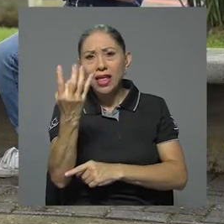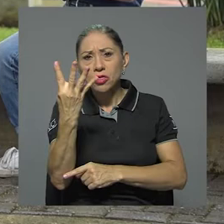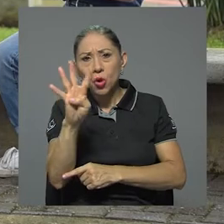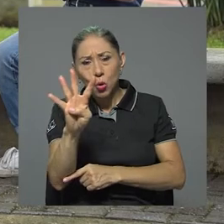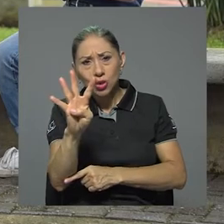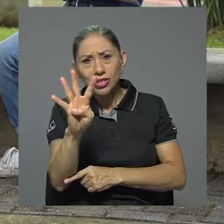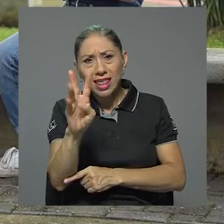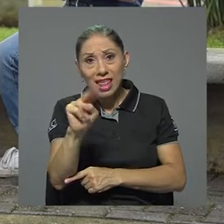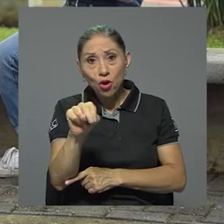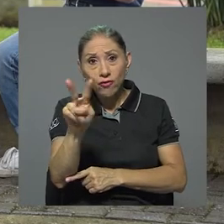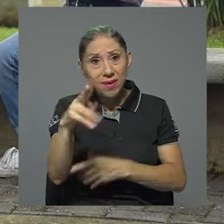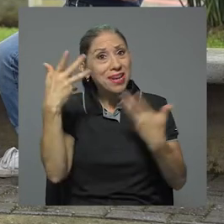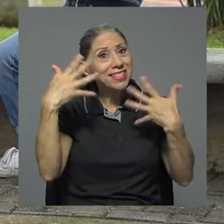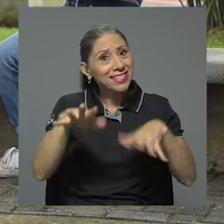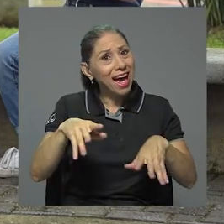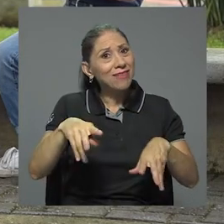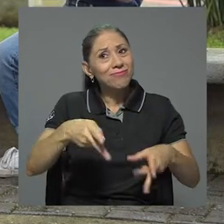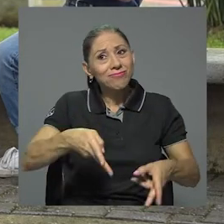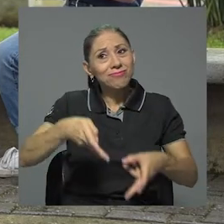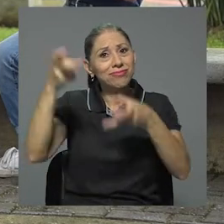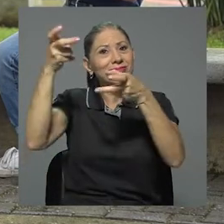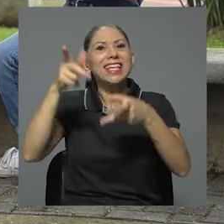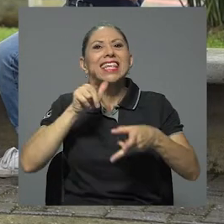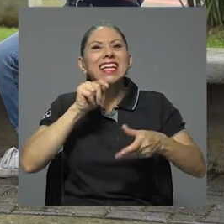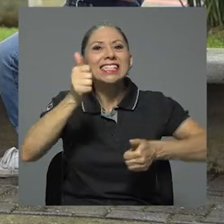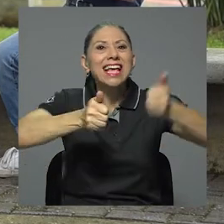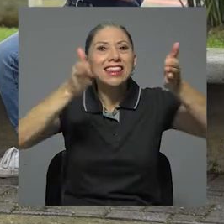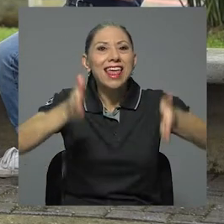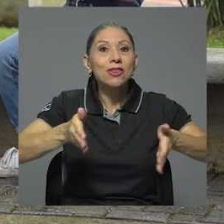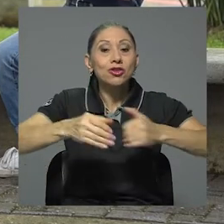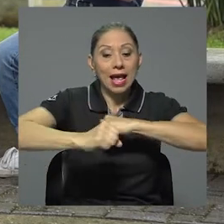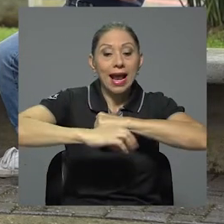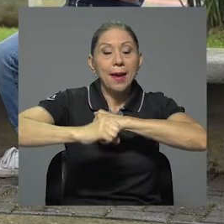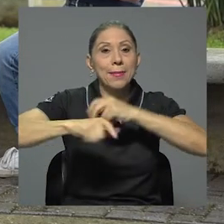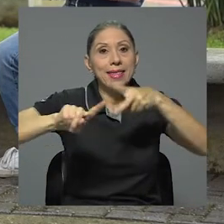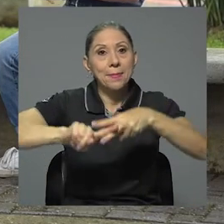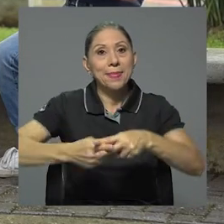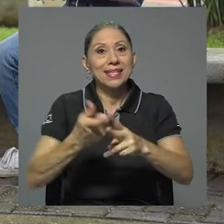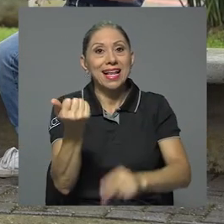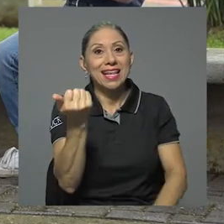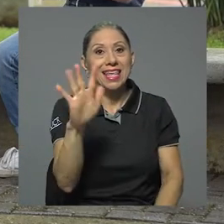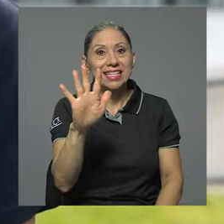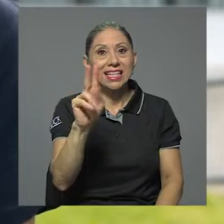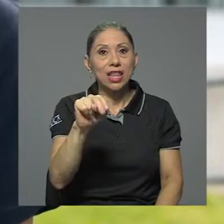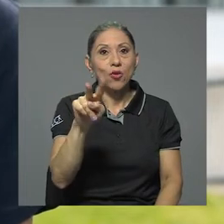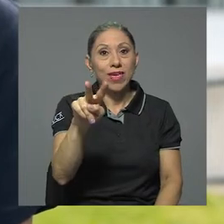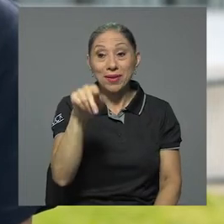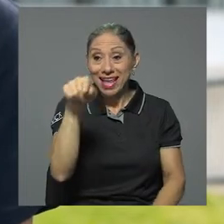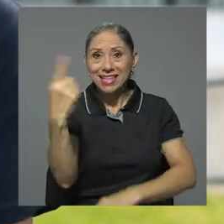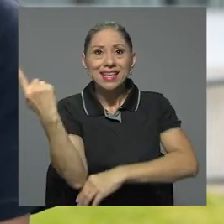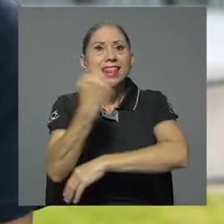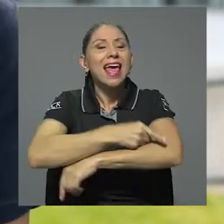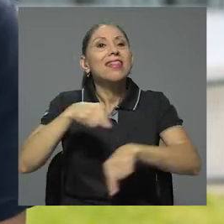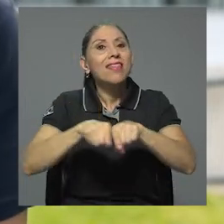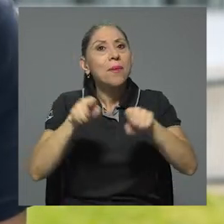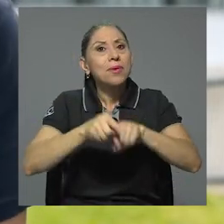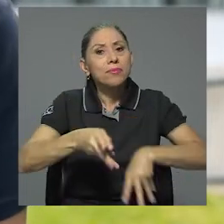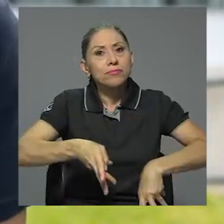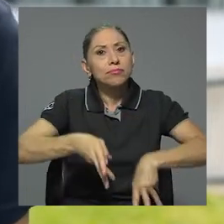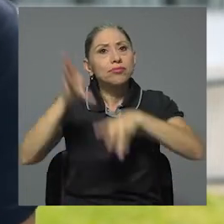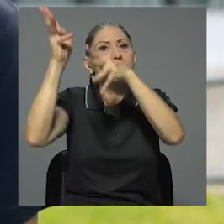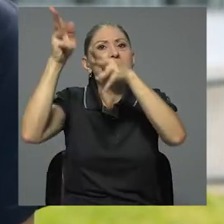noviembre y la campaña ya empezaría el 15. El 15 también se publica el padrón